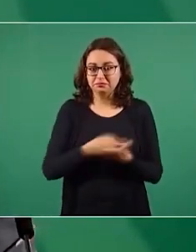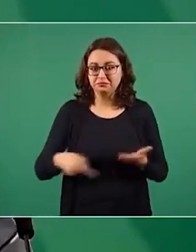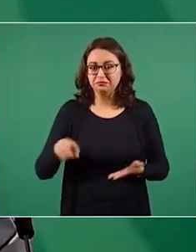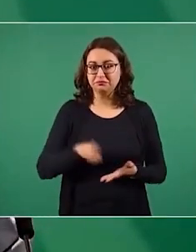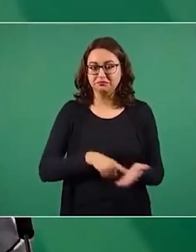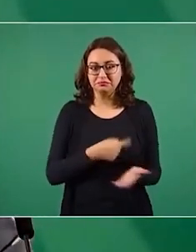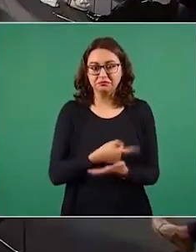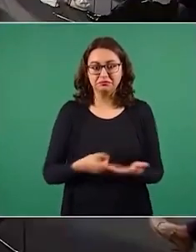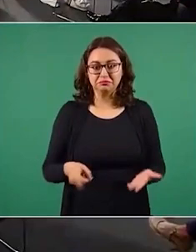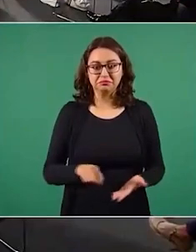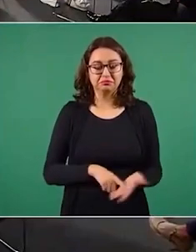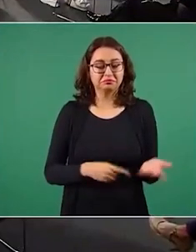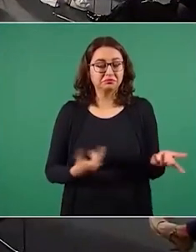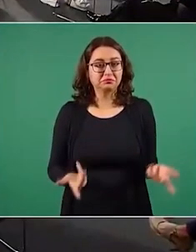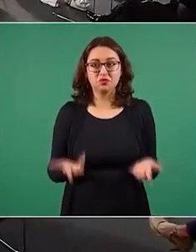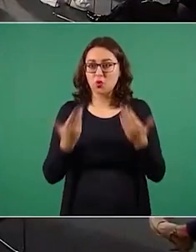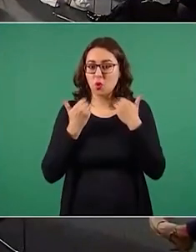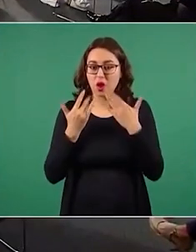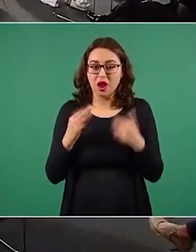había ni siquiera oposición